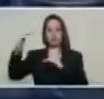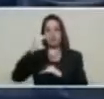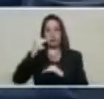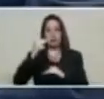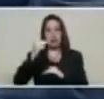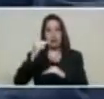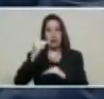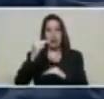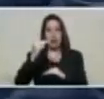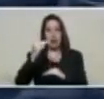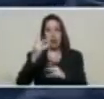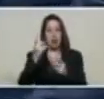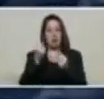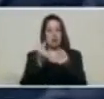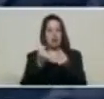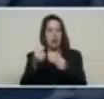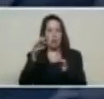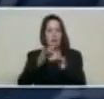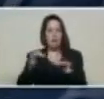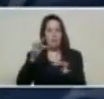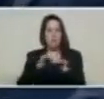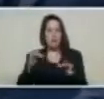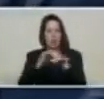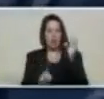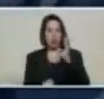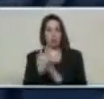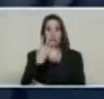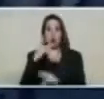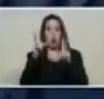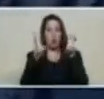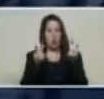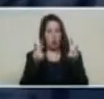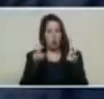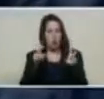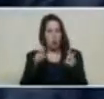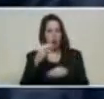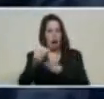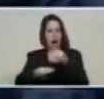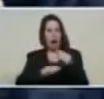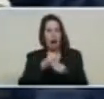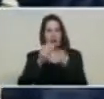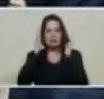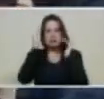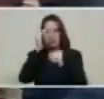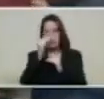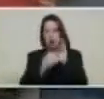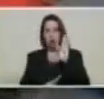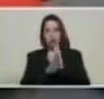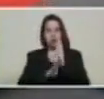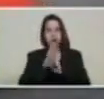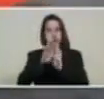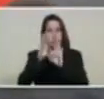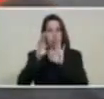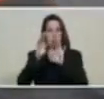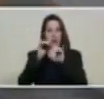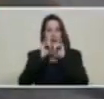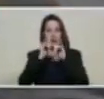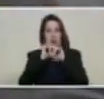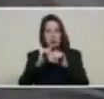creación del petro concentra, en gran medida, desarrolladores, ideas,